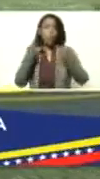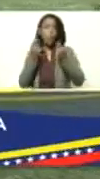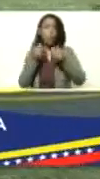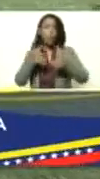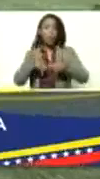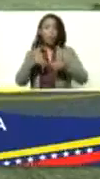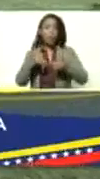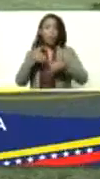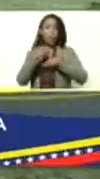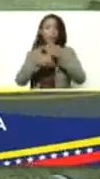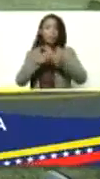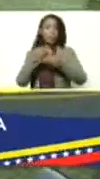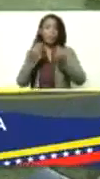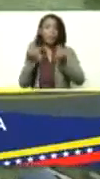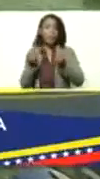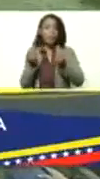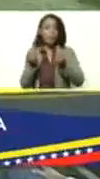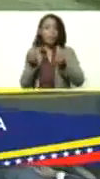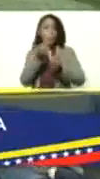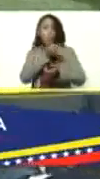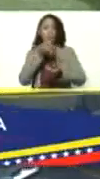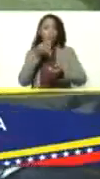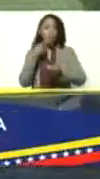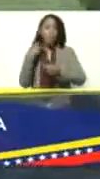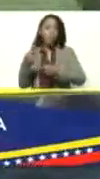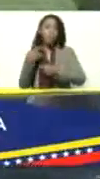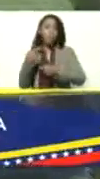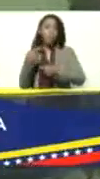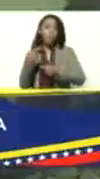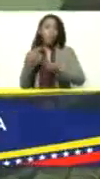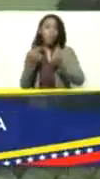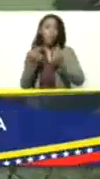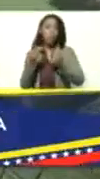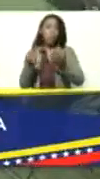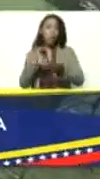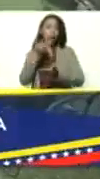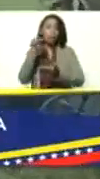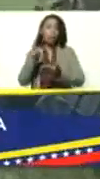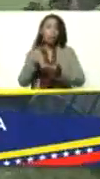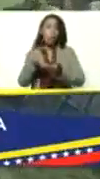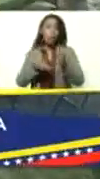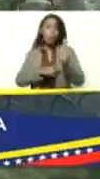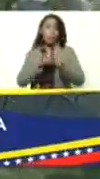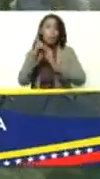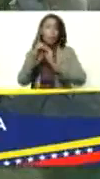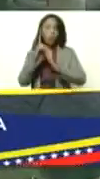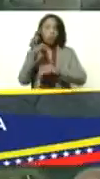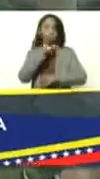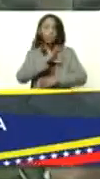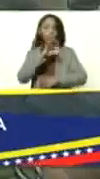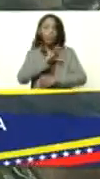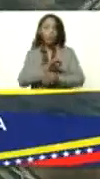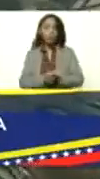generación de riqueza de la correcta inversión de los recursos nacionales en el desarrollo social